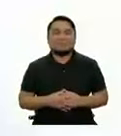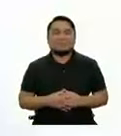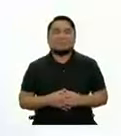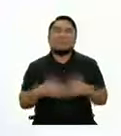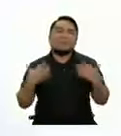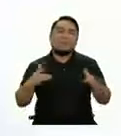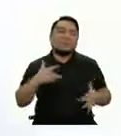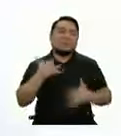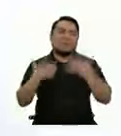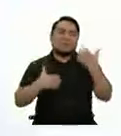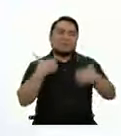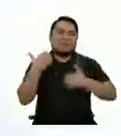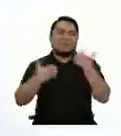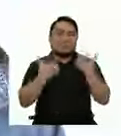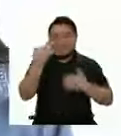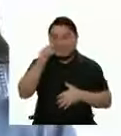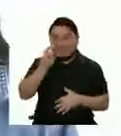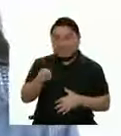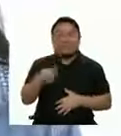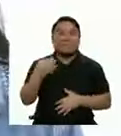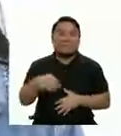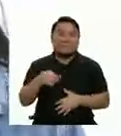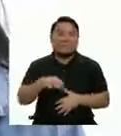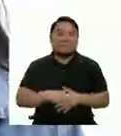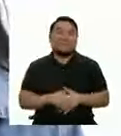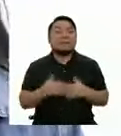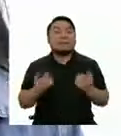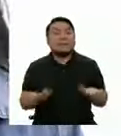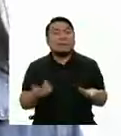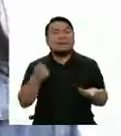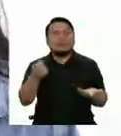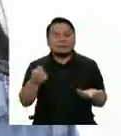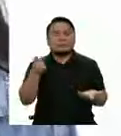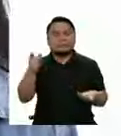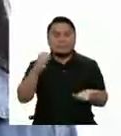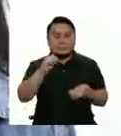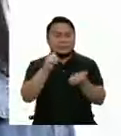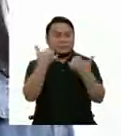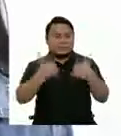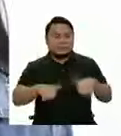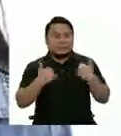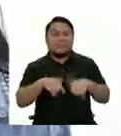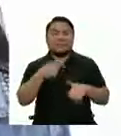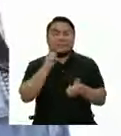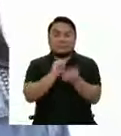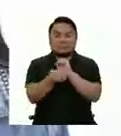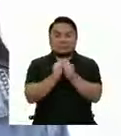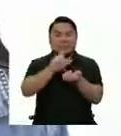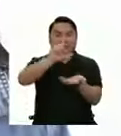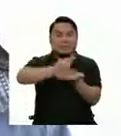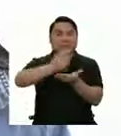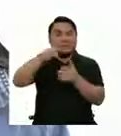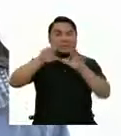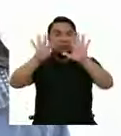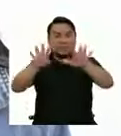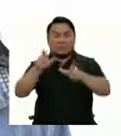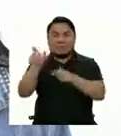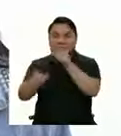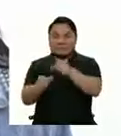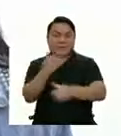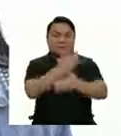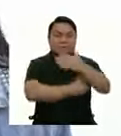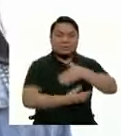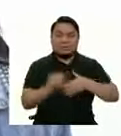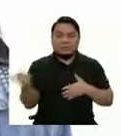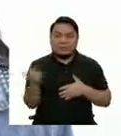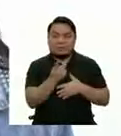¡Qué emocionante, ¿verdad? A través de los Juegos Panamericanos y Parapanamericanos Lima 2019 Hemos